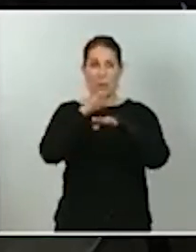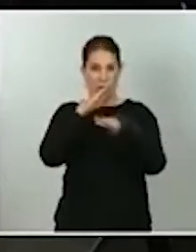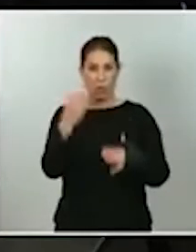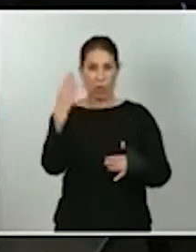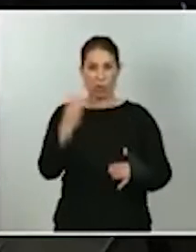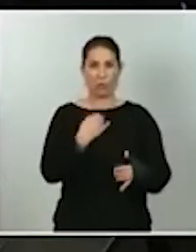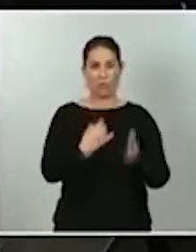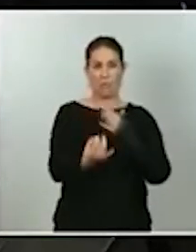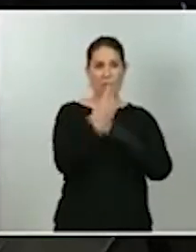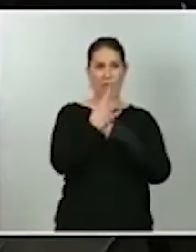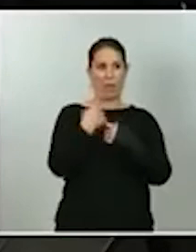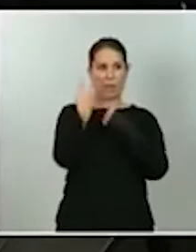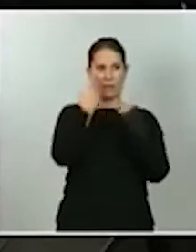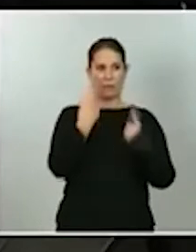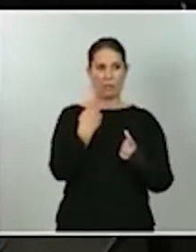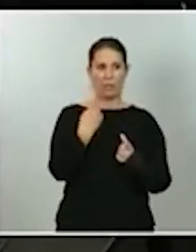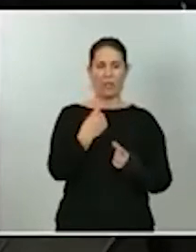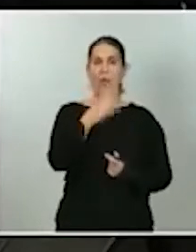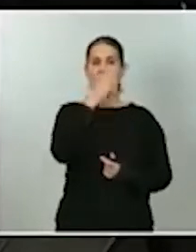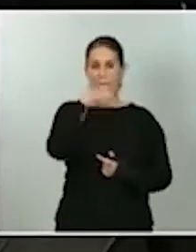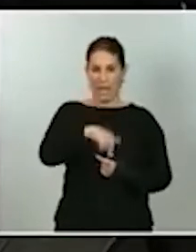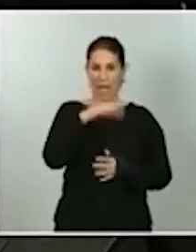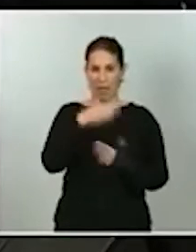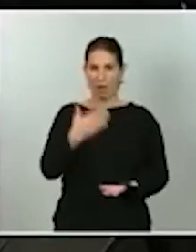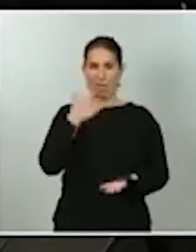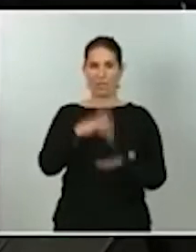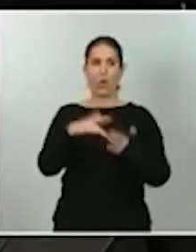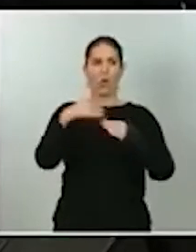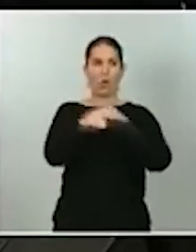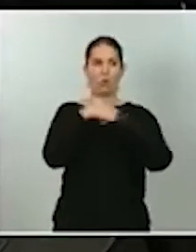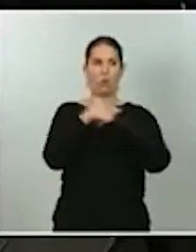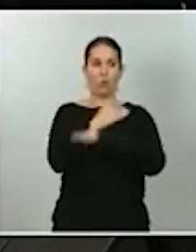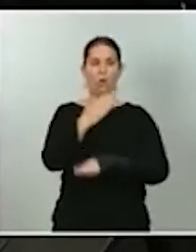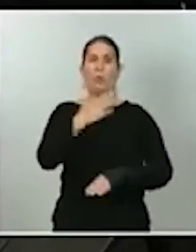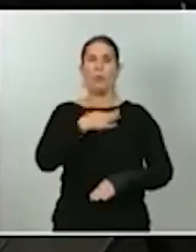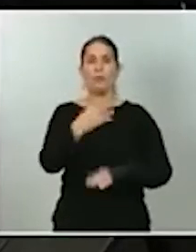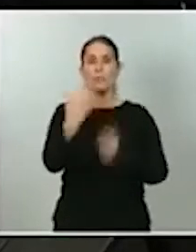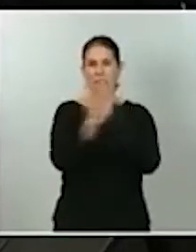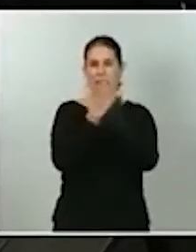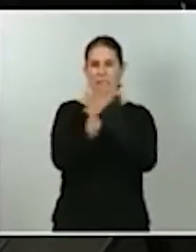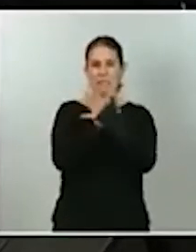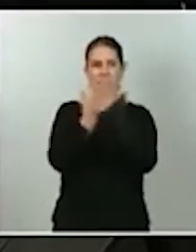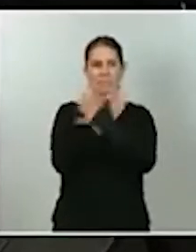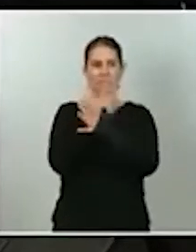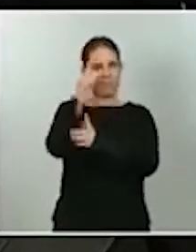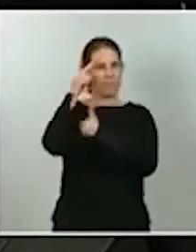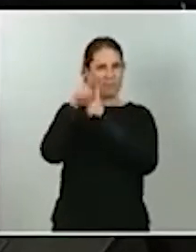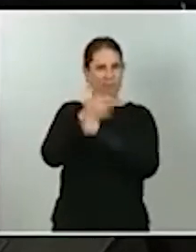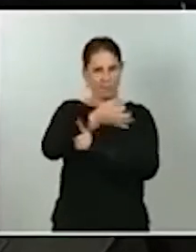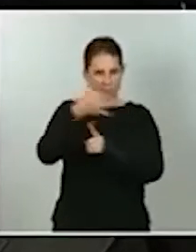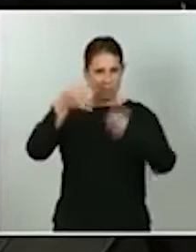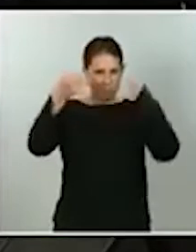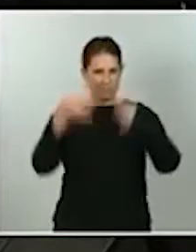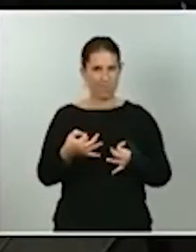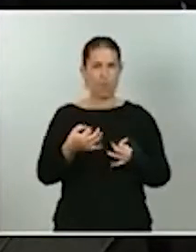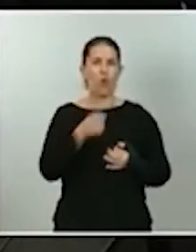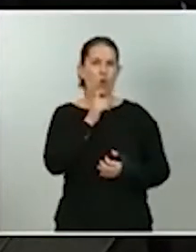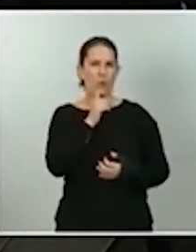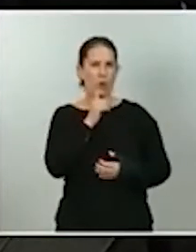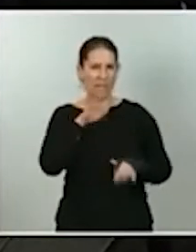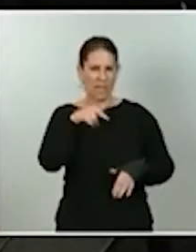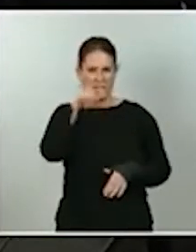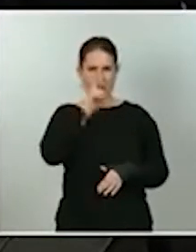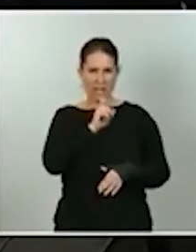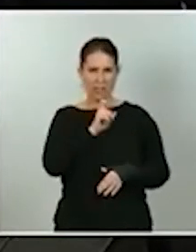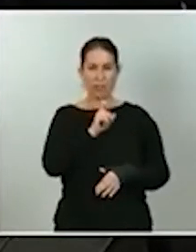Dado que estamos en octubre, ¿y si puede compartir cuál va a ser al final la emisión efectiva para este año y, como el pasado, si